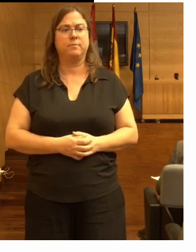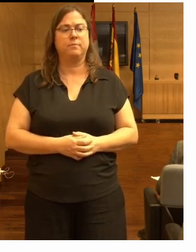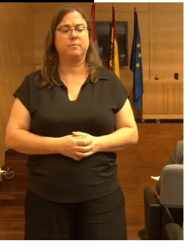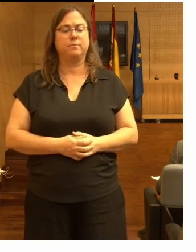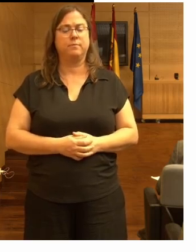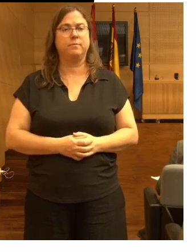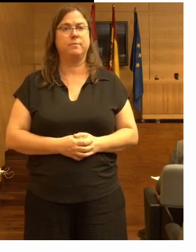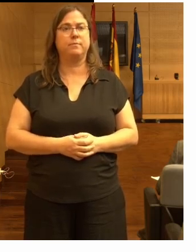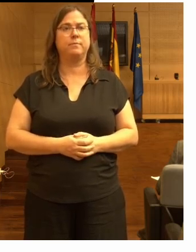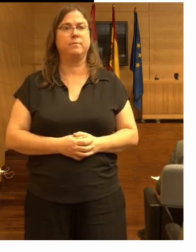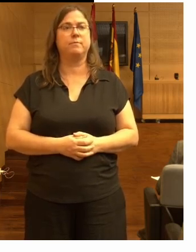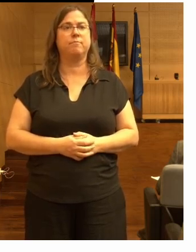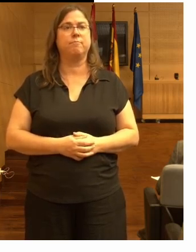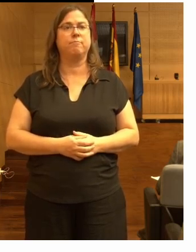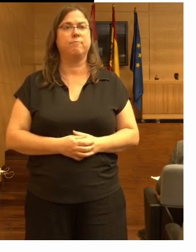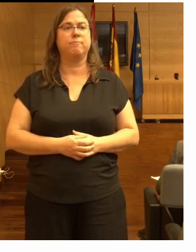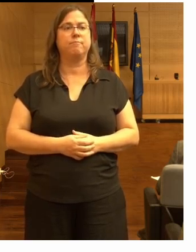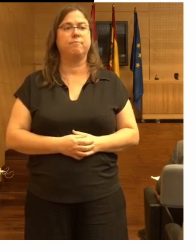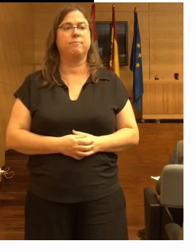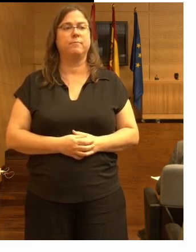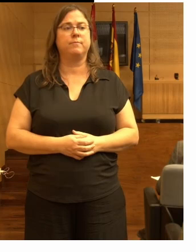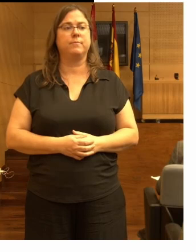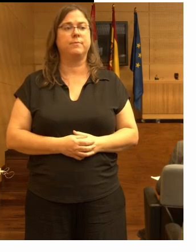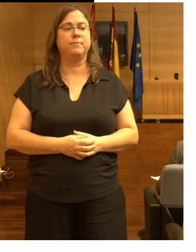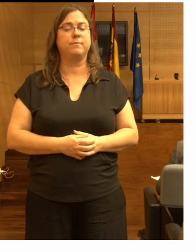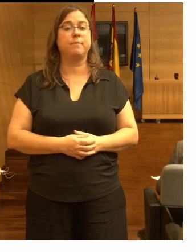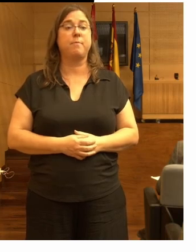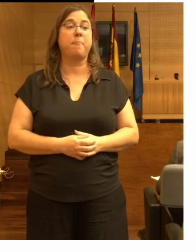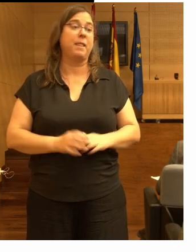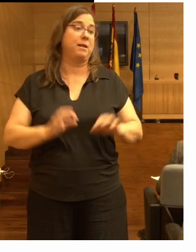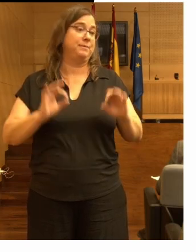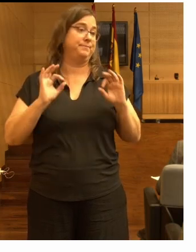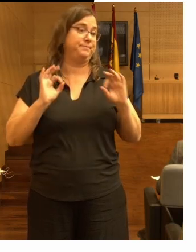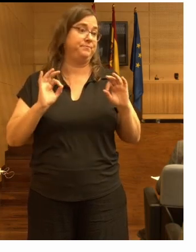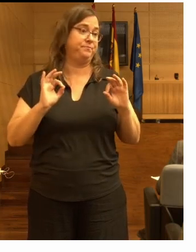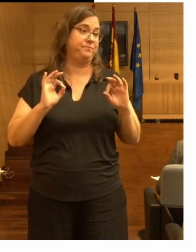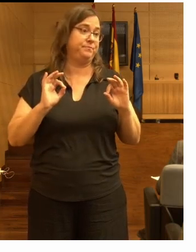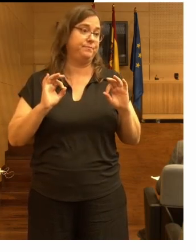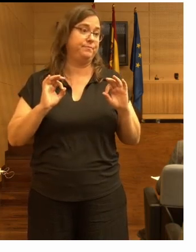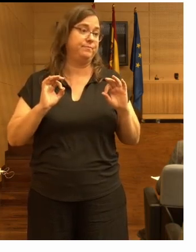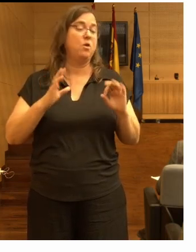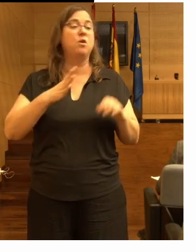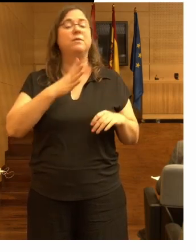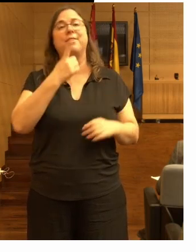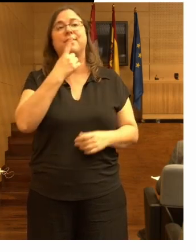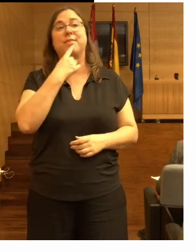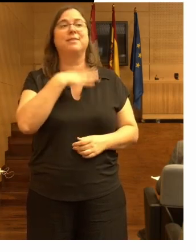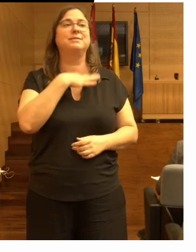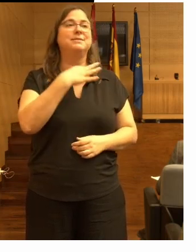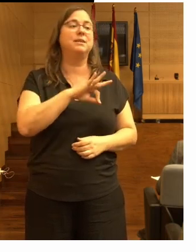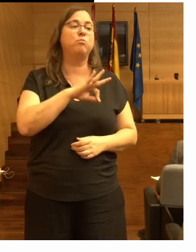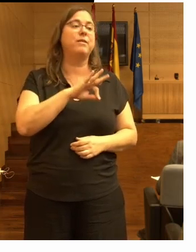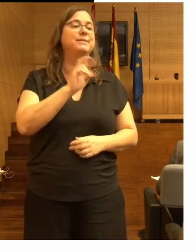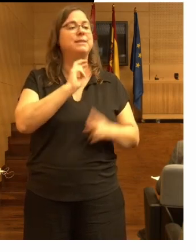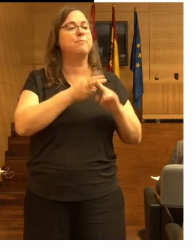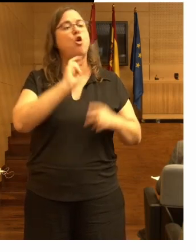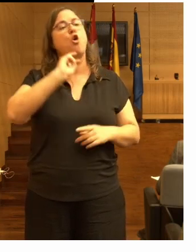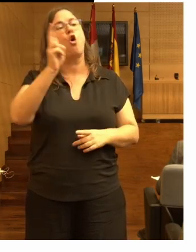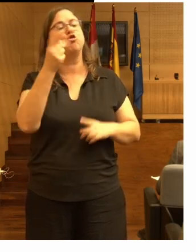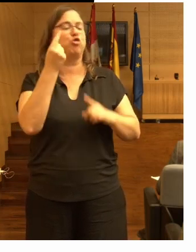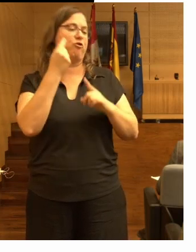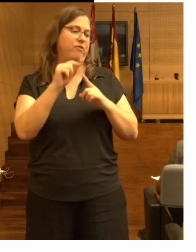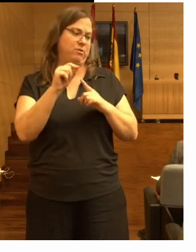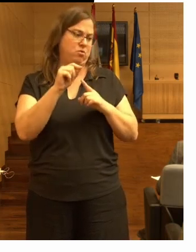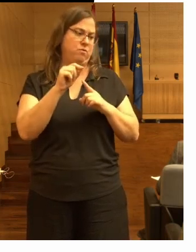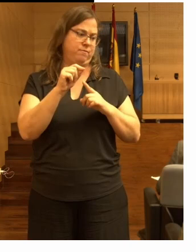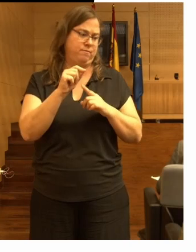así que esto podemos decir que es otro factor importante